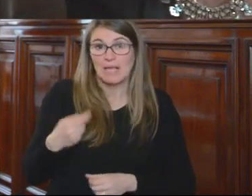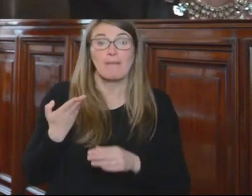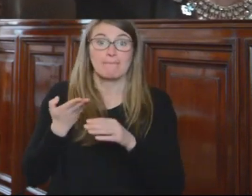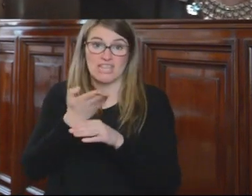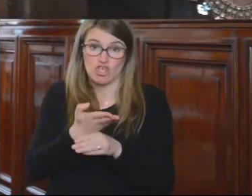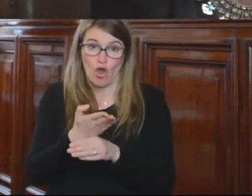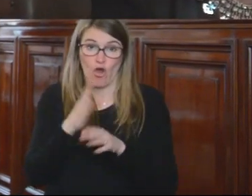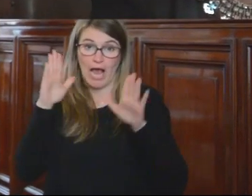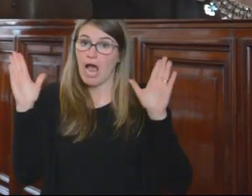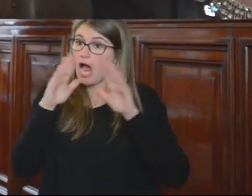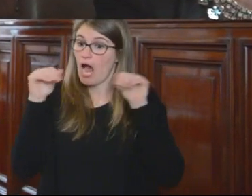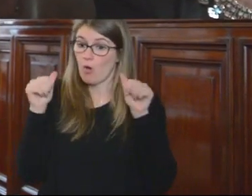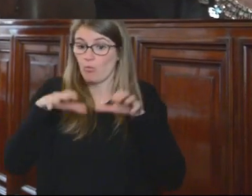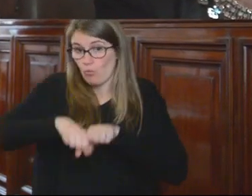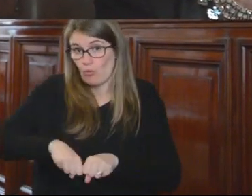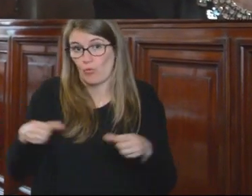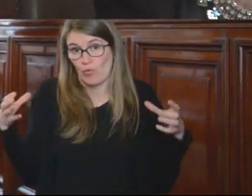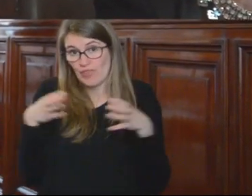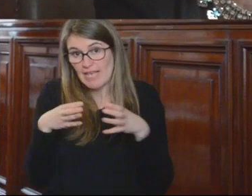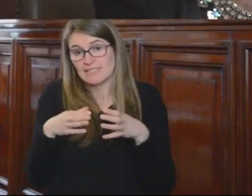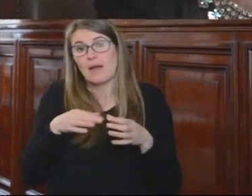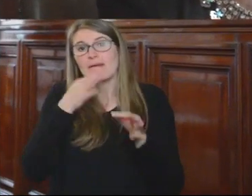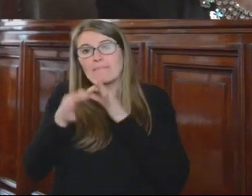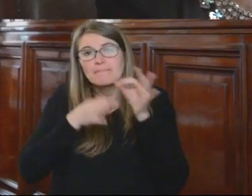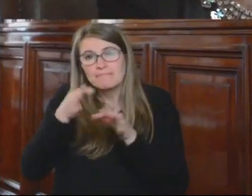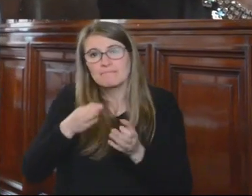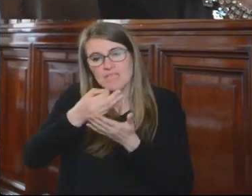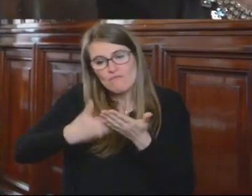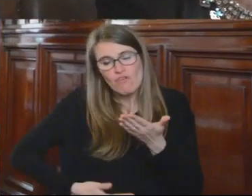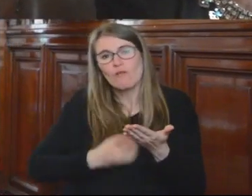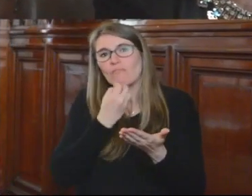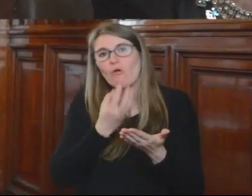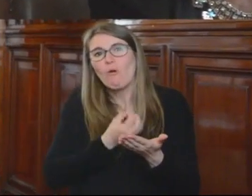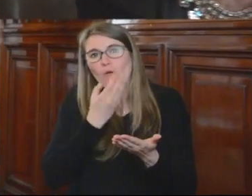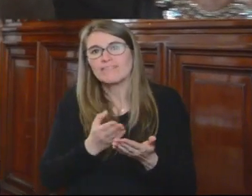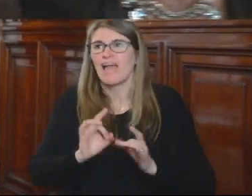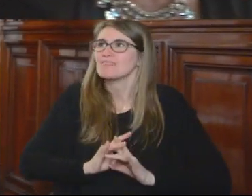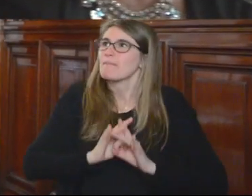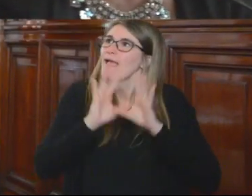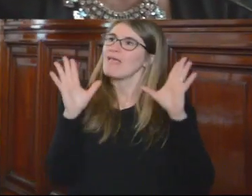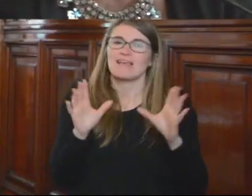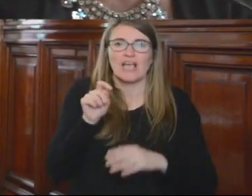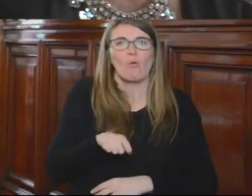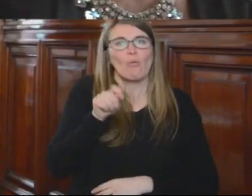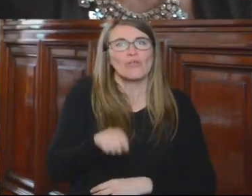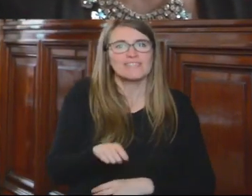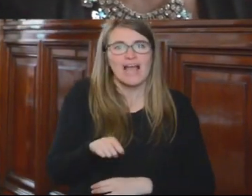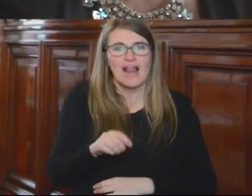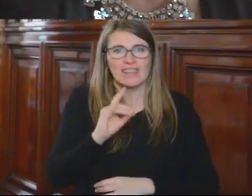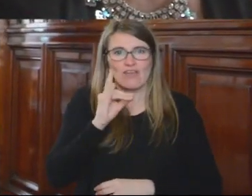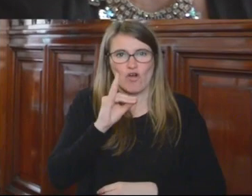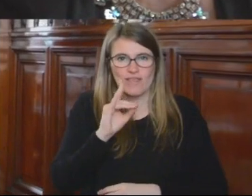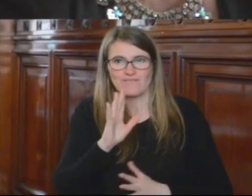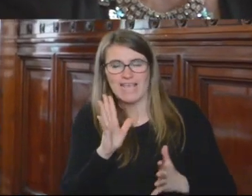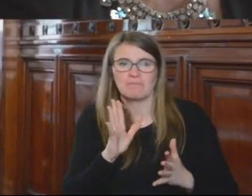para presentar a ustedes un informe actualizado sobre la situación de la independencia judicial en Bolivia en